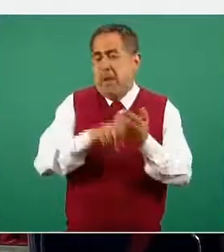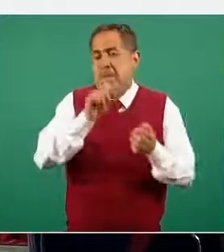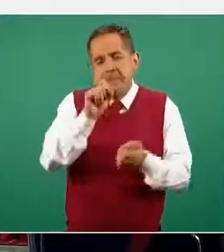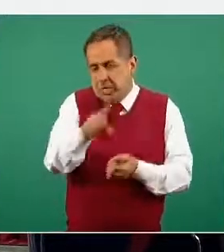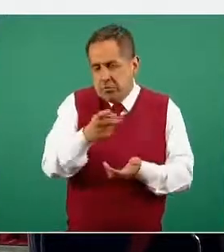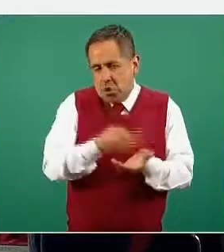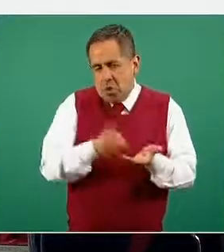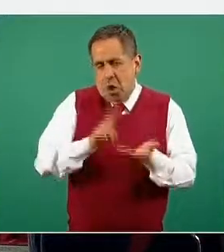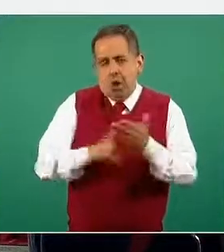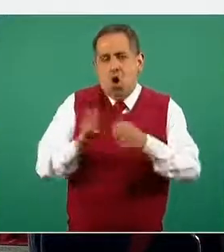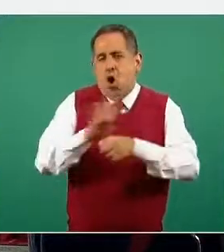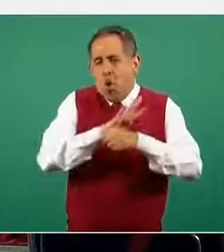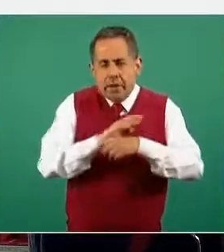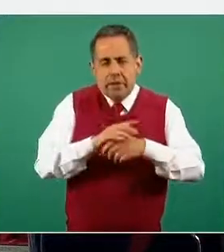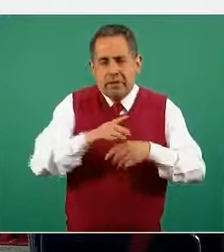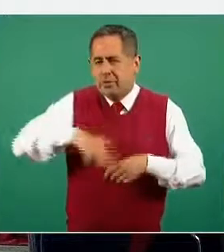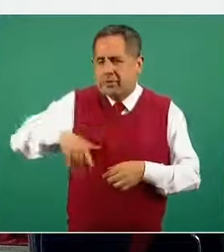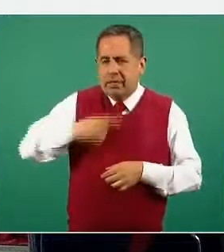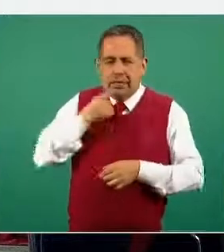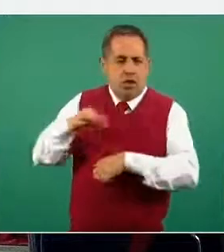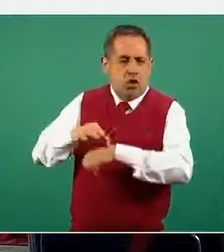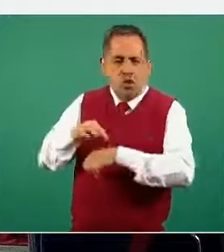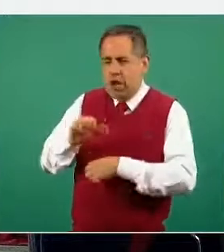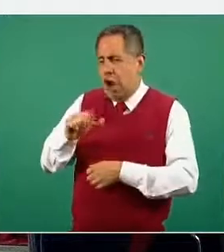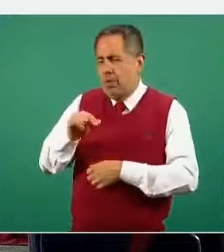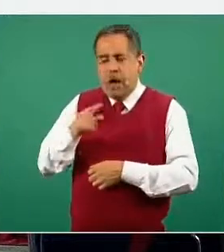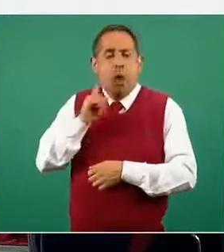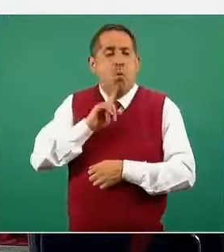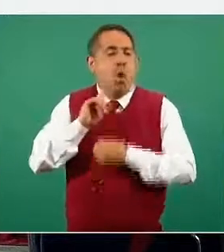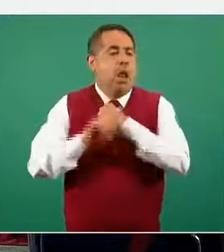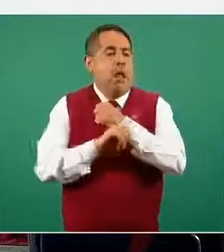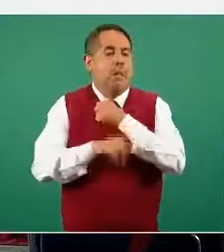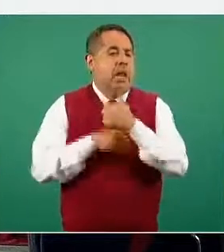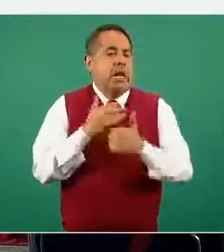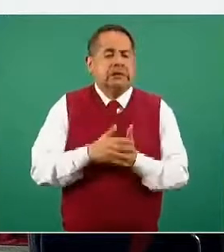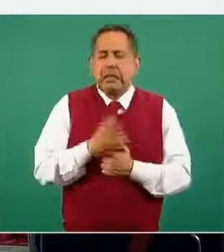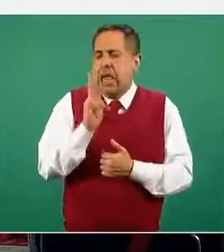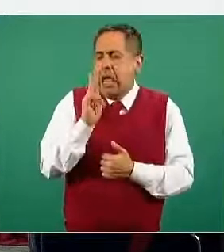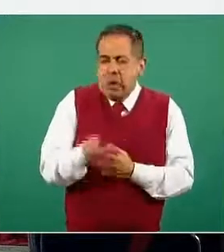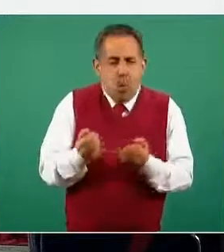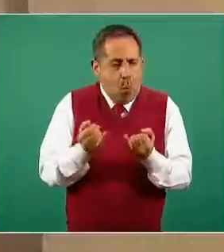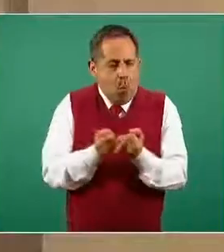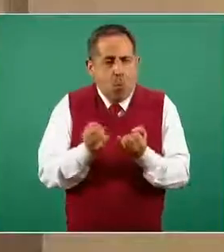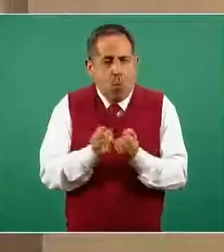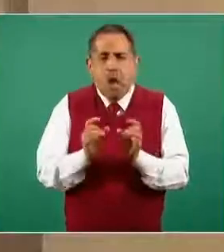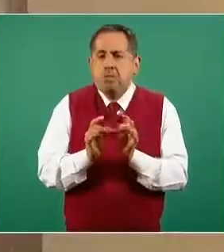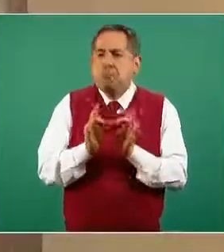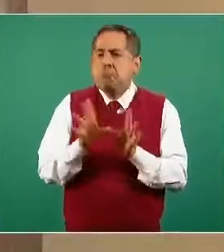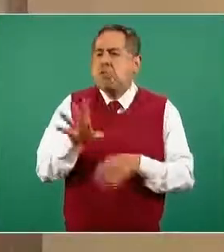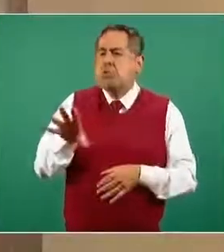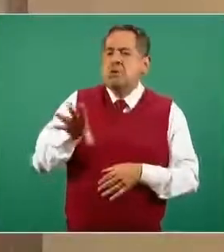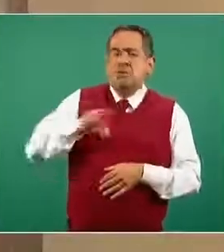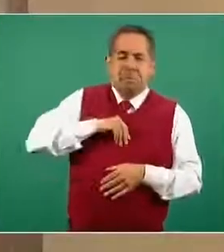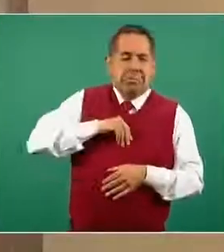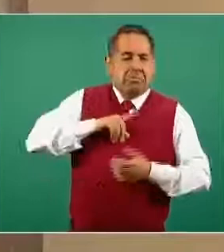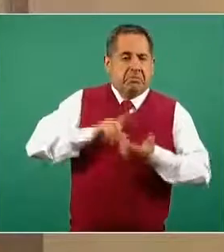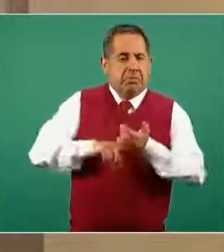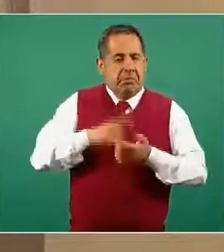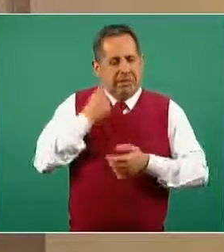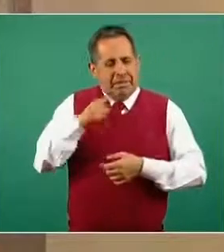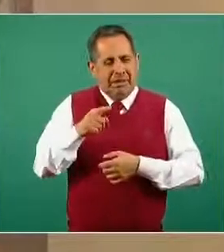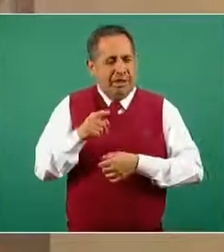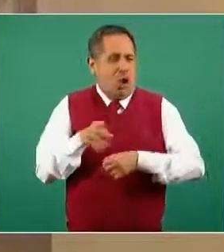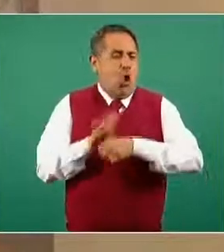de COVID como ya mencionaba el doctor Alomía una mujer embarazada es susceptible también como toda la población